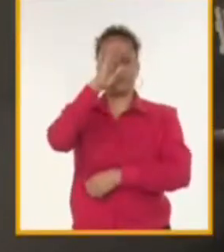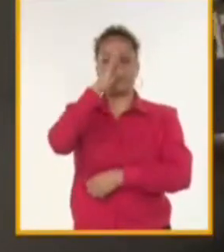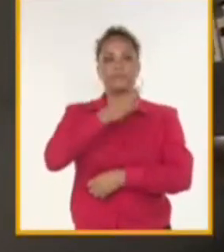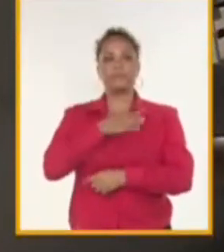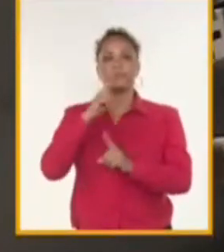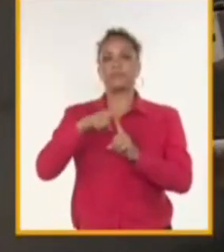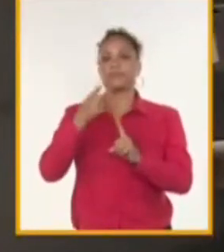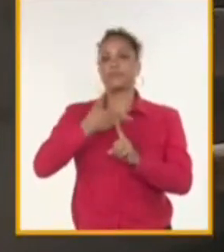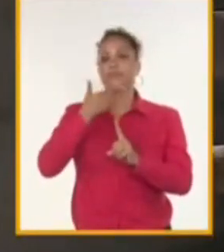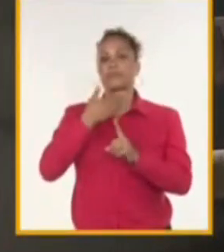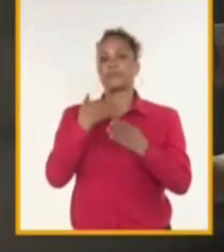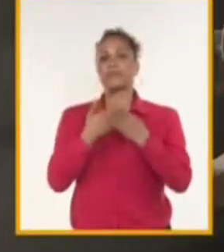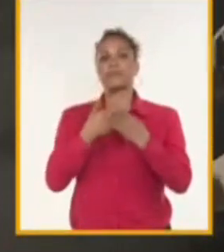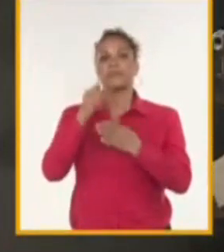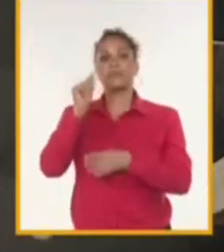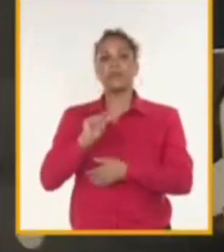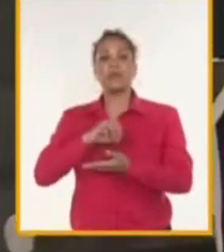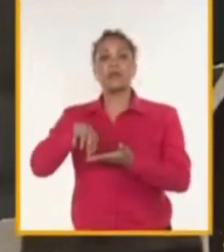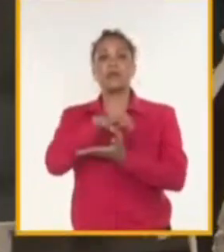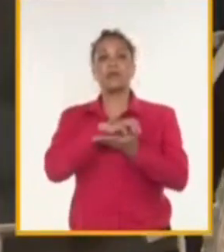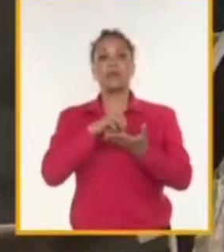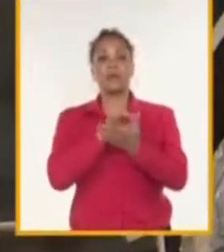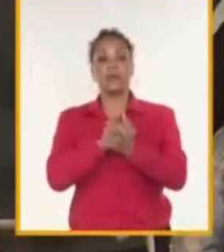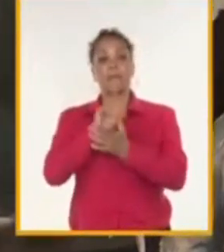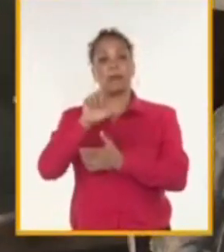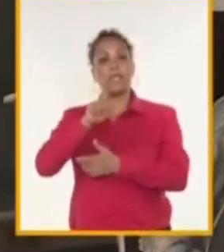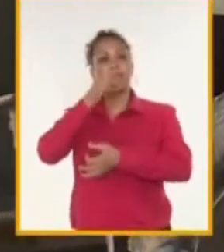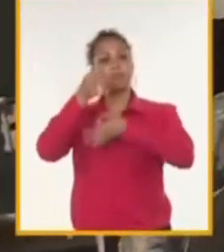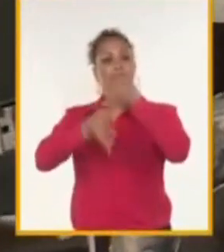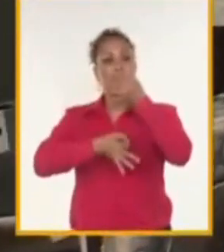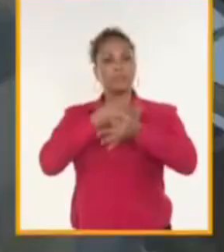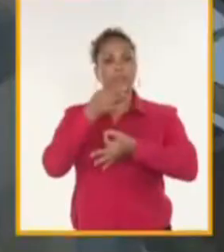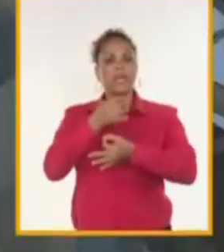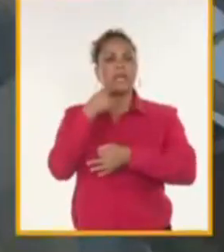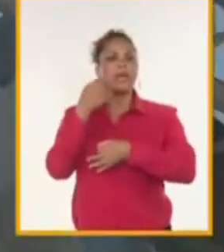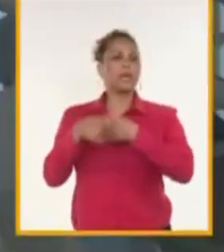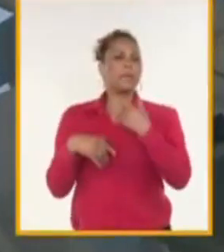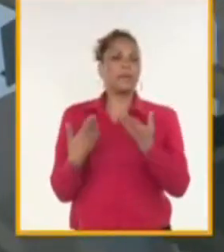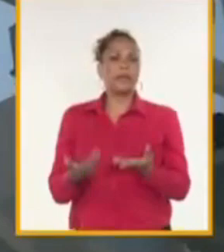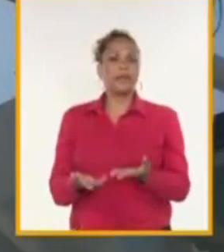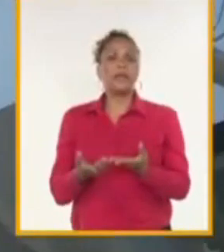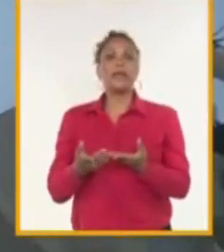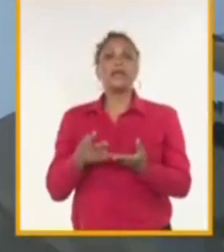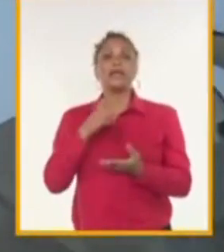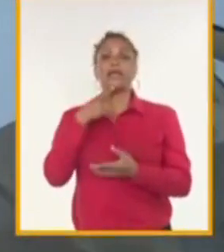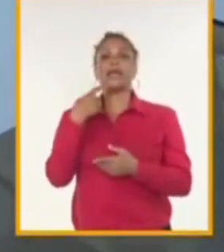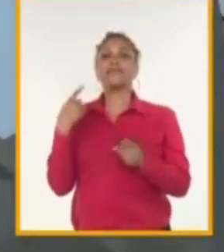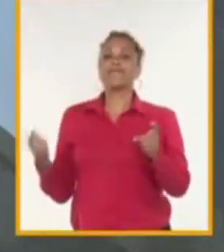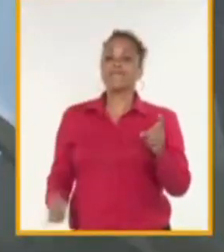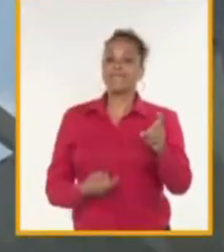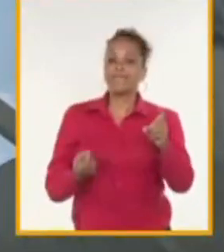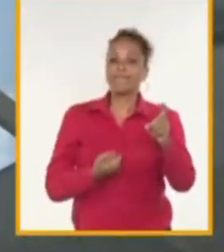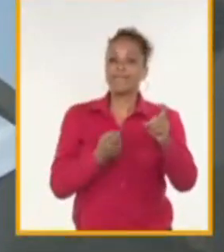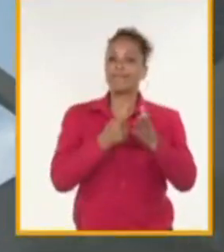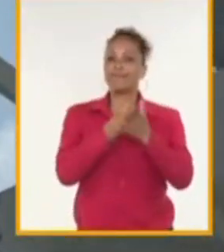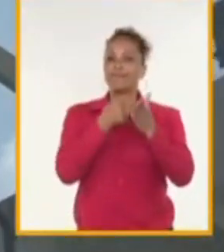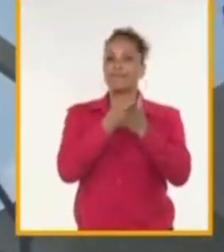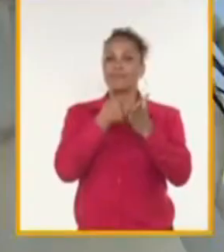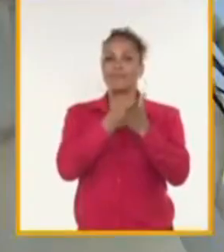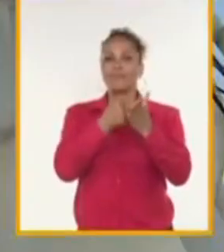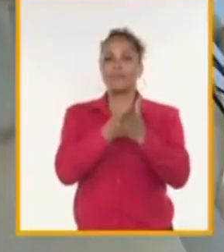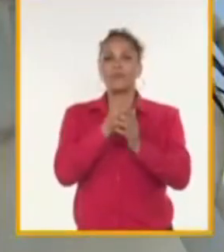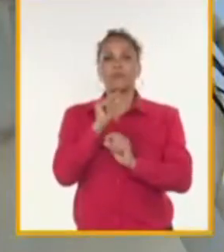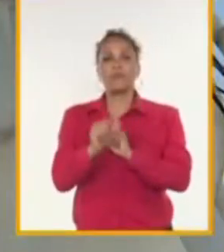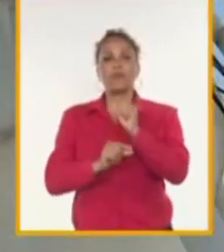inversionistas radicados en la zona especial de desarrollo, Mariel, confirman los avatares que han tenido que enfrentar para